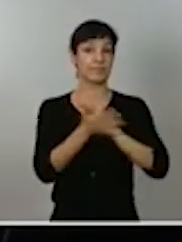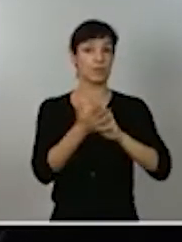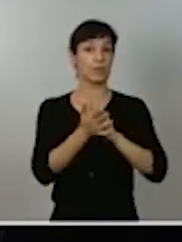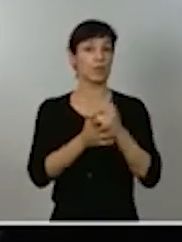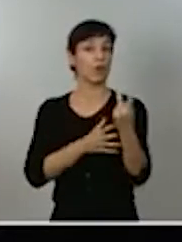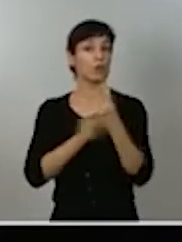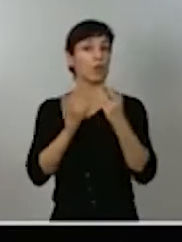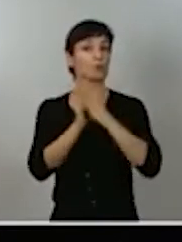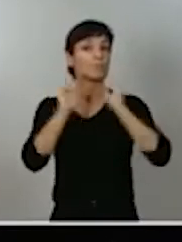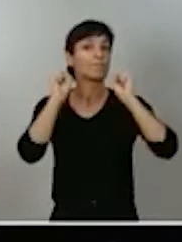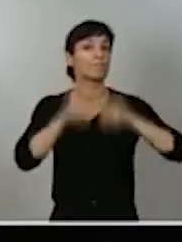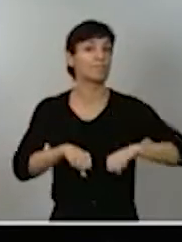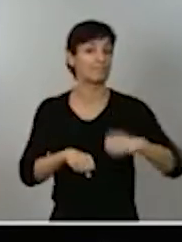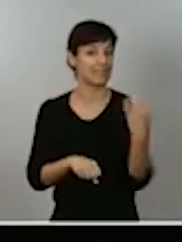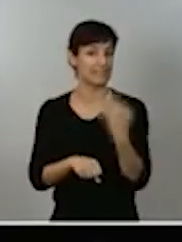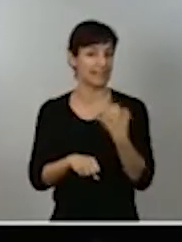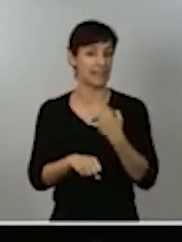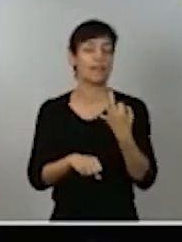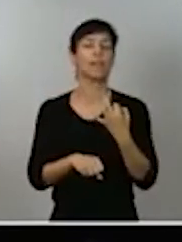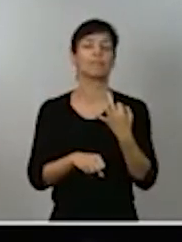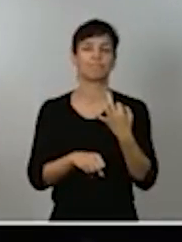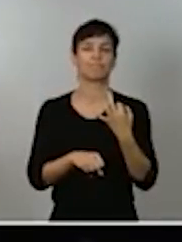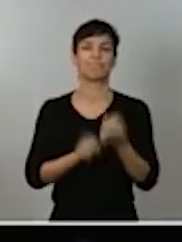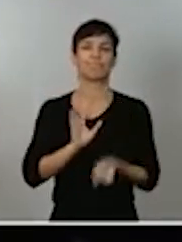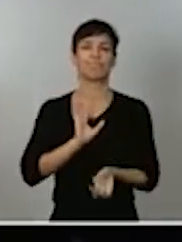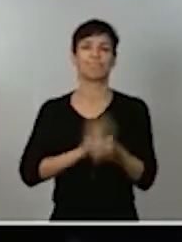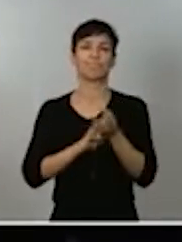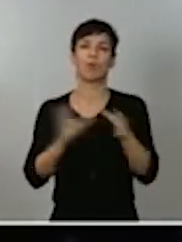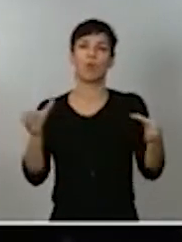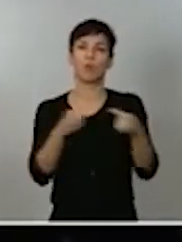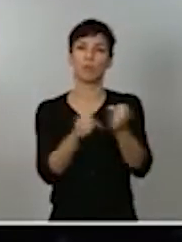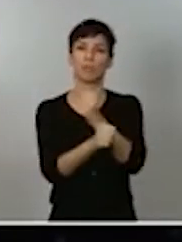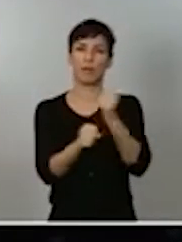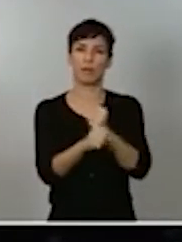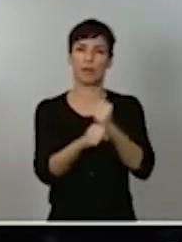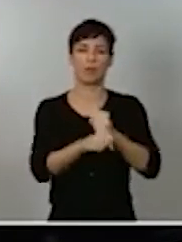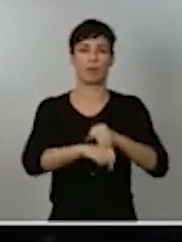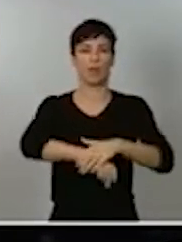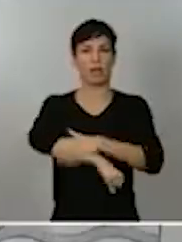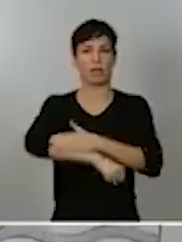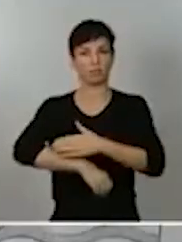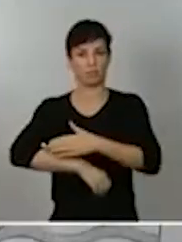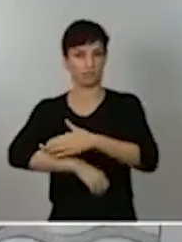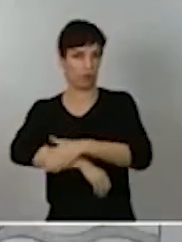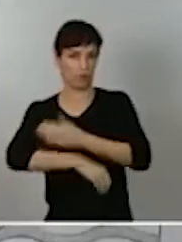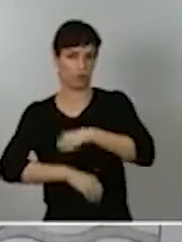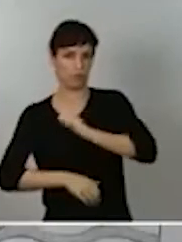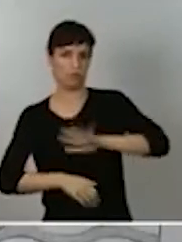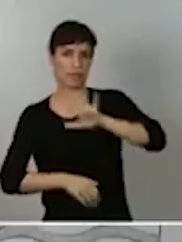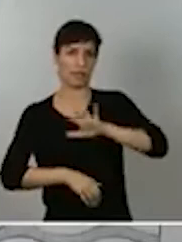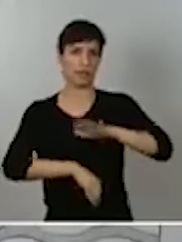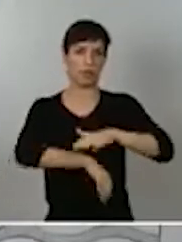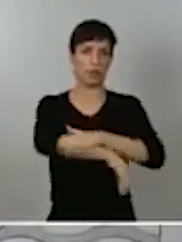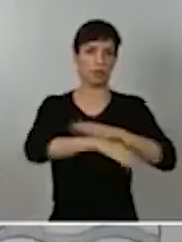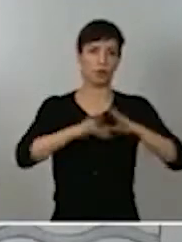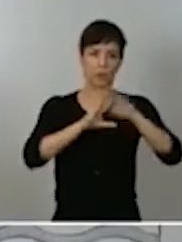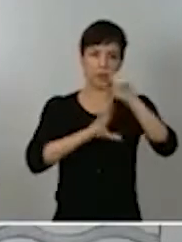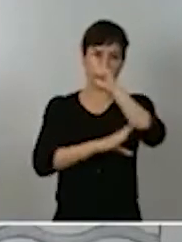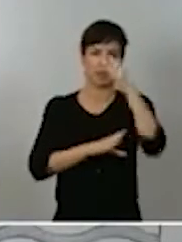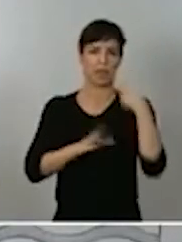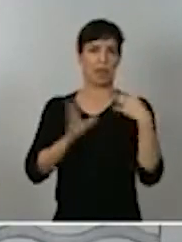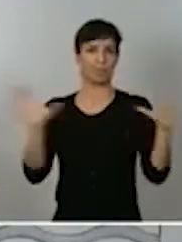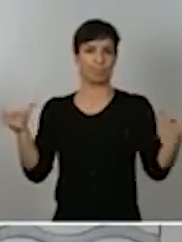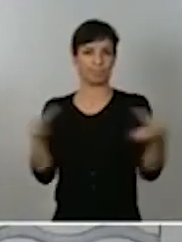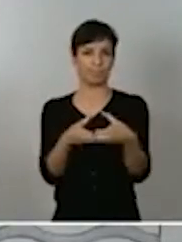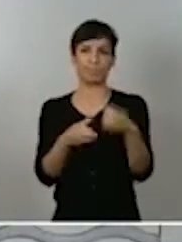Comunidad Autónoma de Madrid, constituir un grupo de trabajo entre ambas administraciones y un calendario para colaborar en la lucha contra la pandemia.